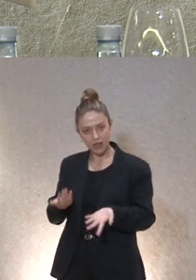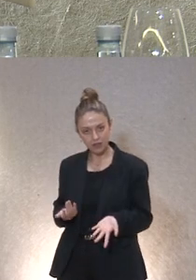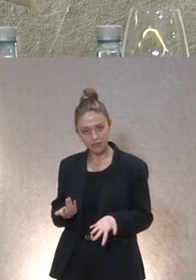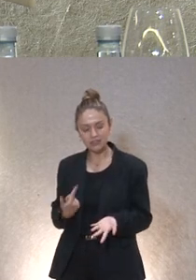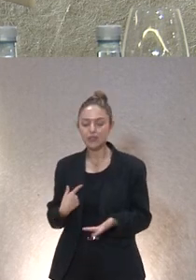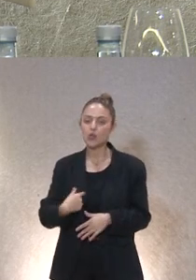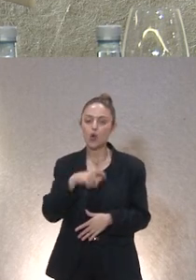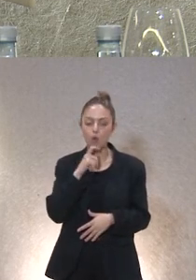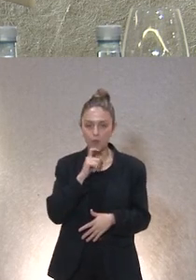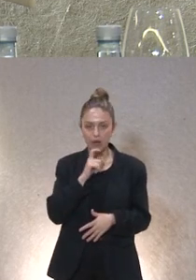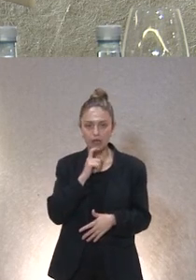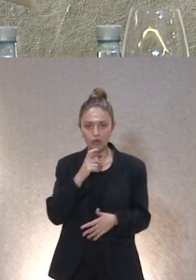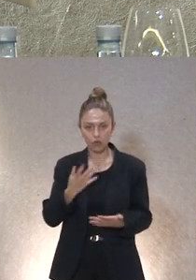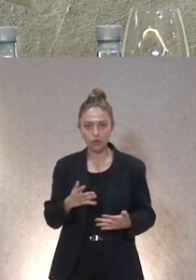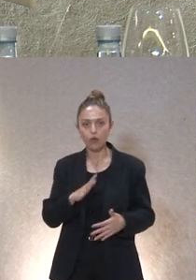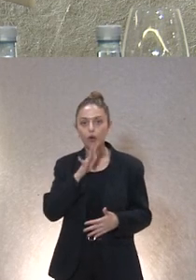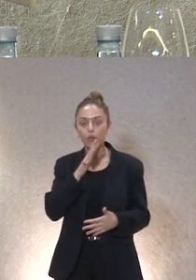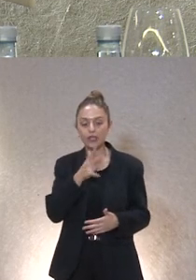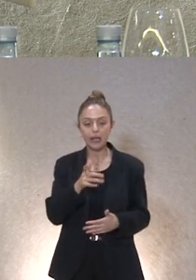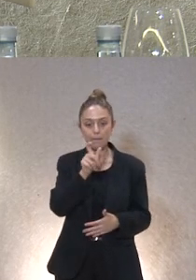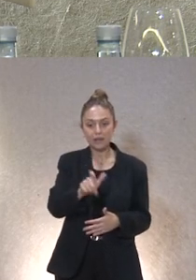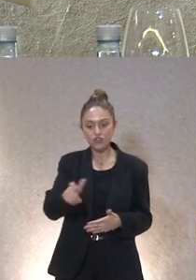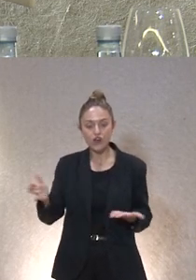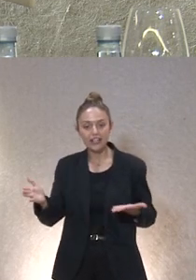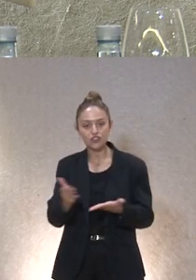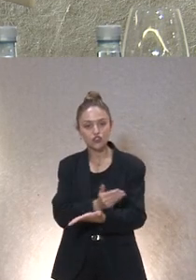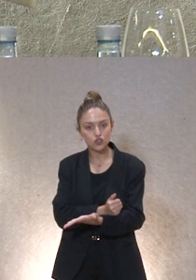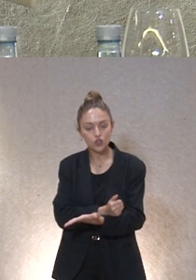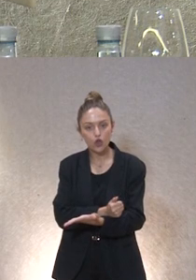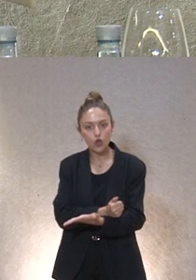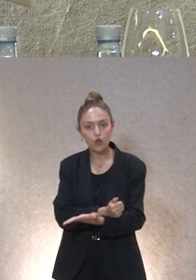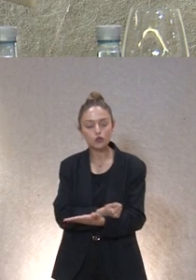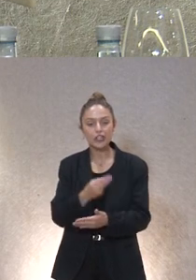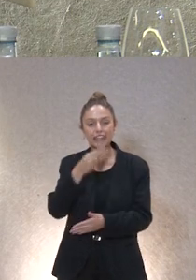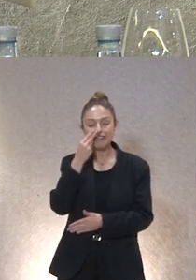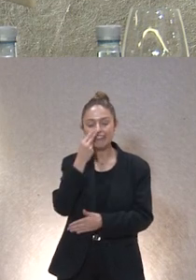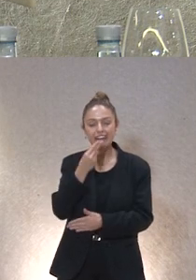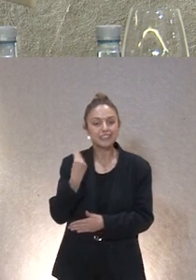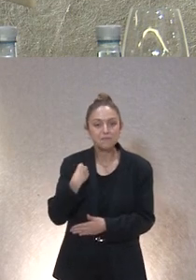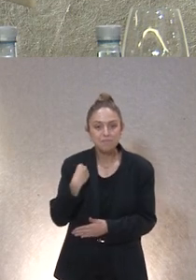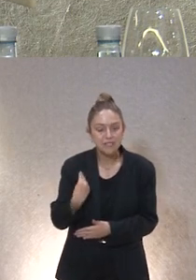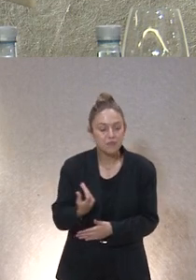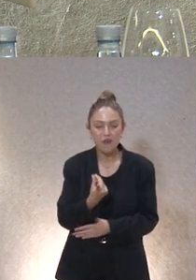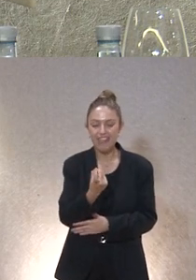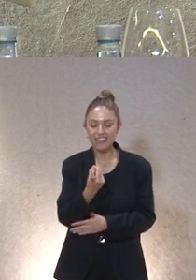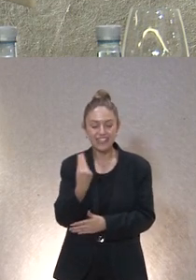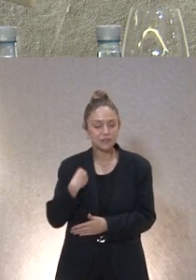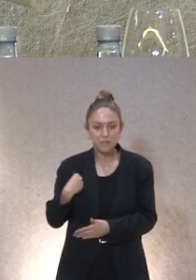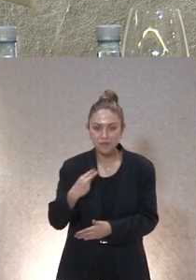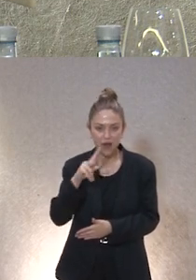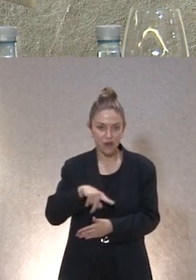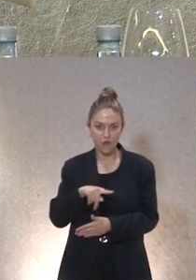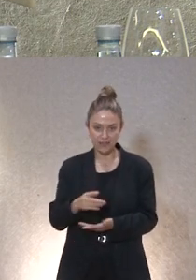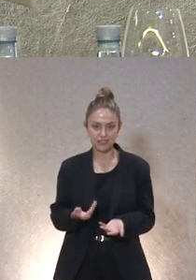complejo es muy complejo porque no todas las personas tienen los mismos intereses ni las mismas necesidades y